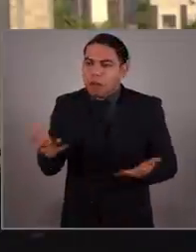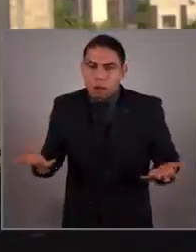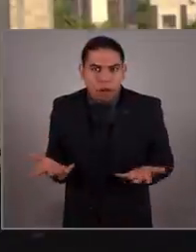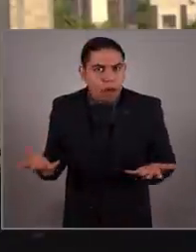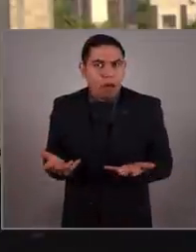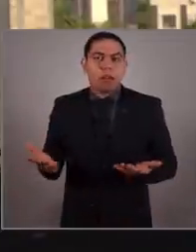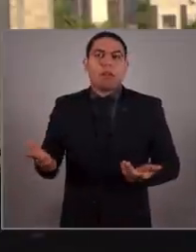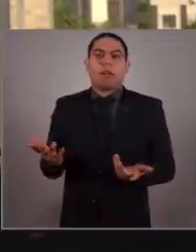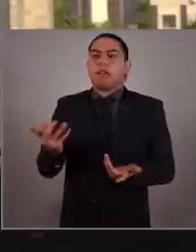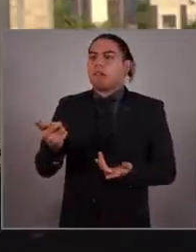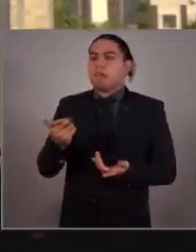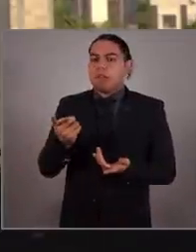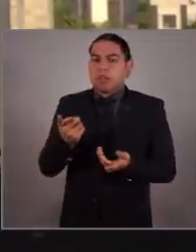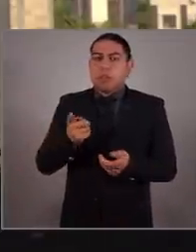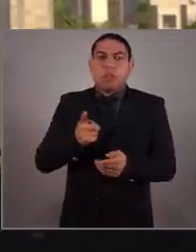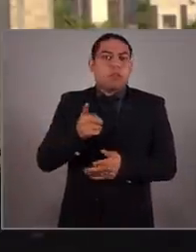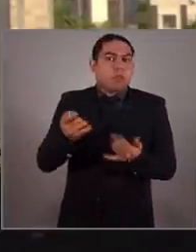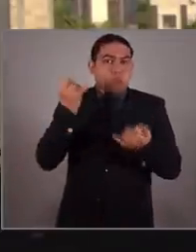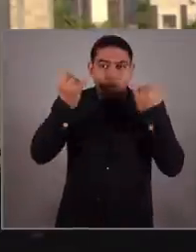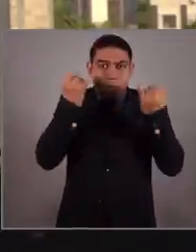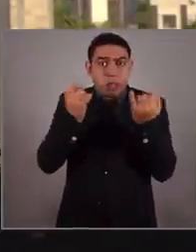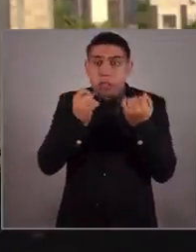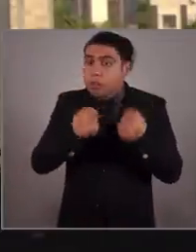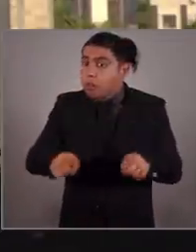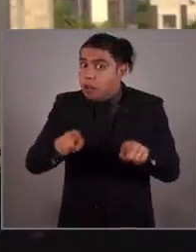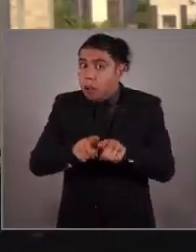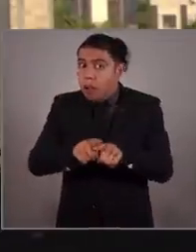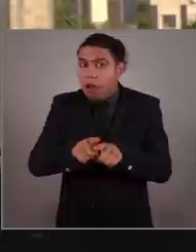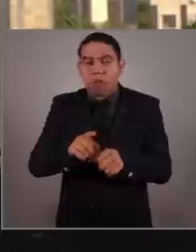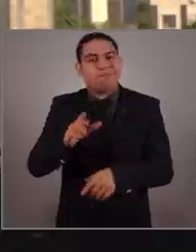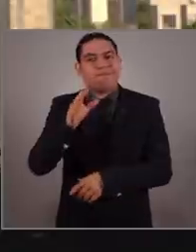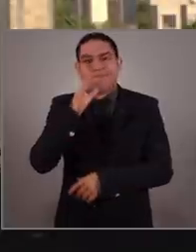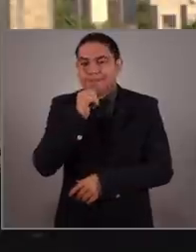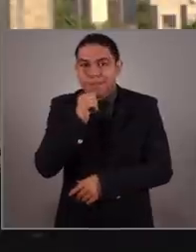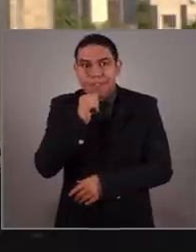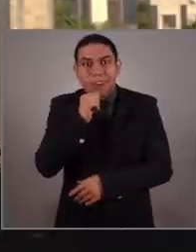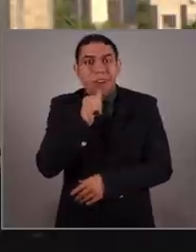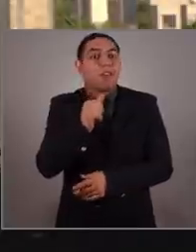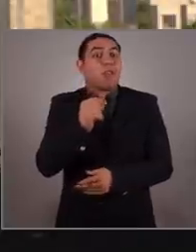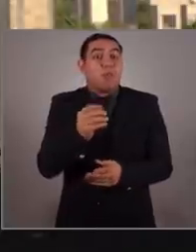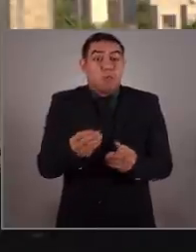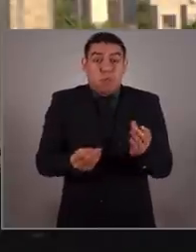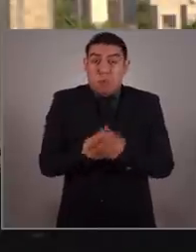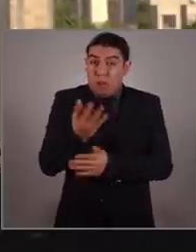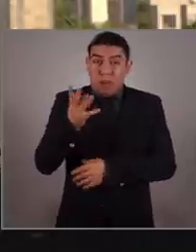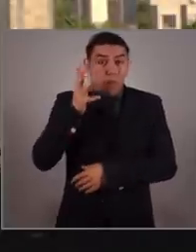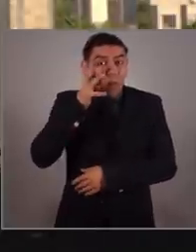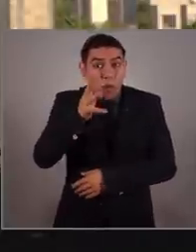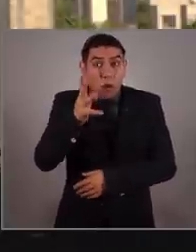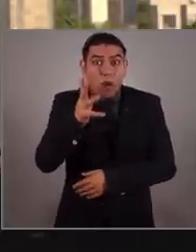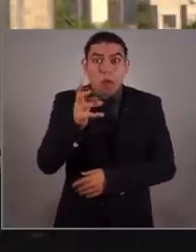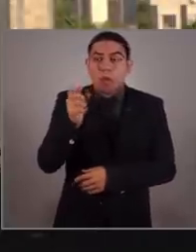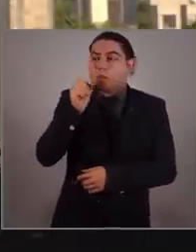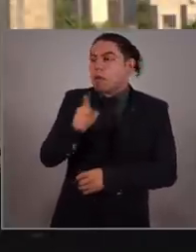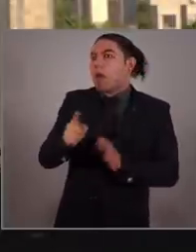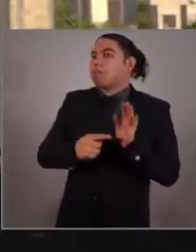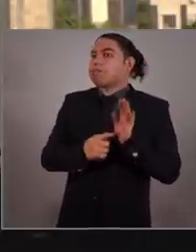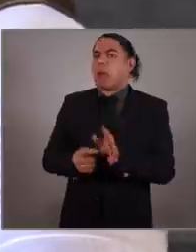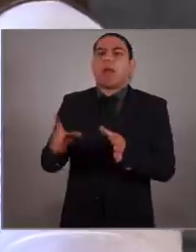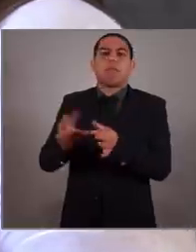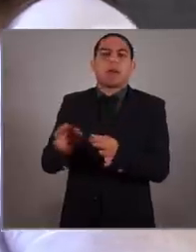mismas prácticas y las mismas estrategias. No se puede construir futuro a punta de